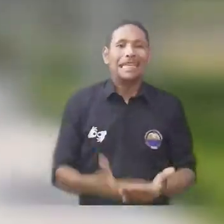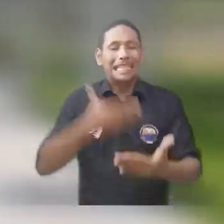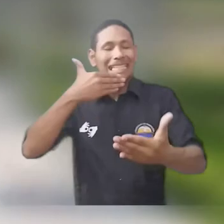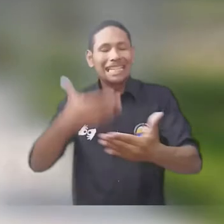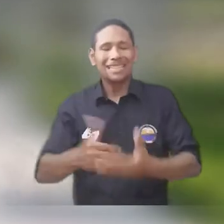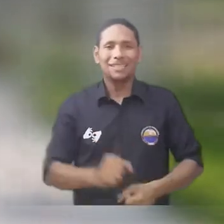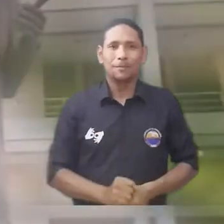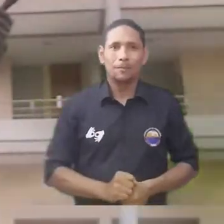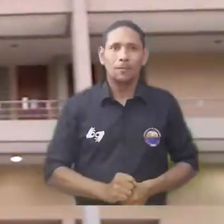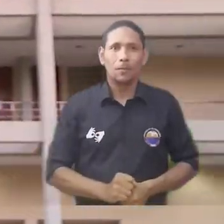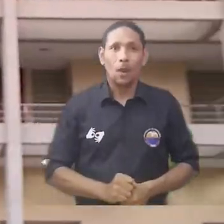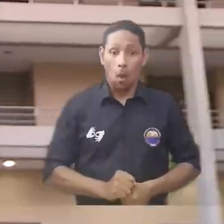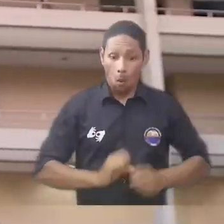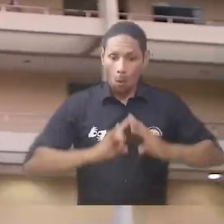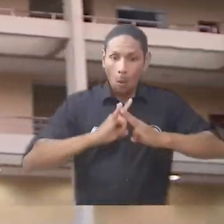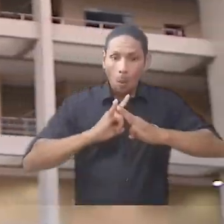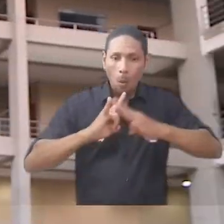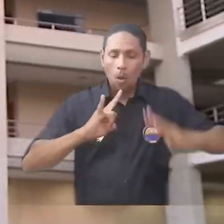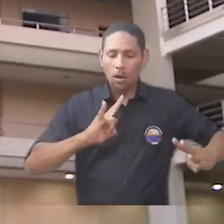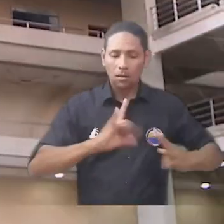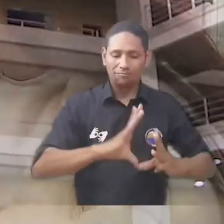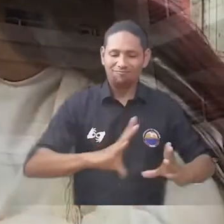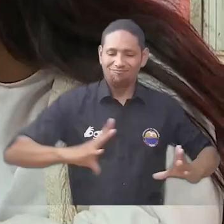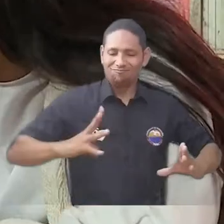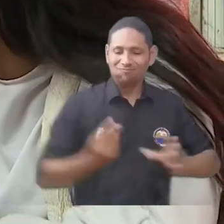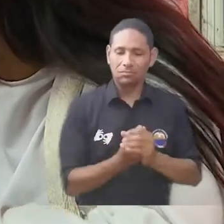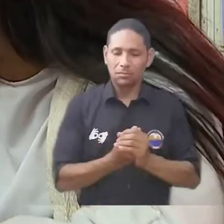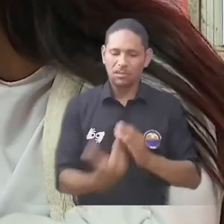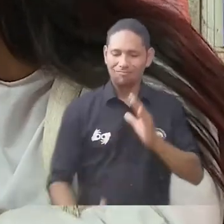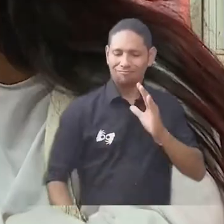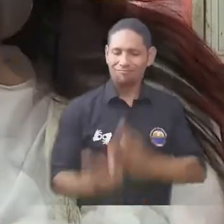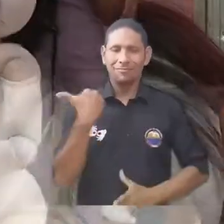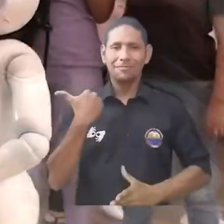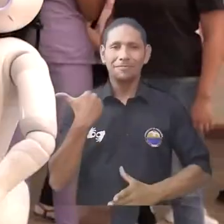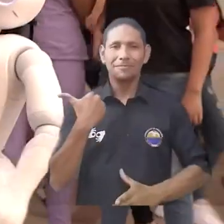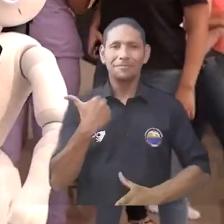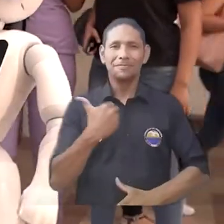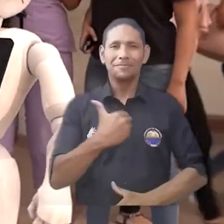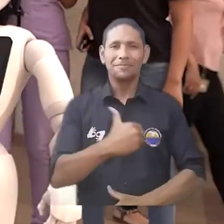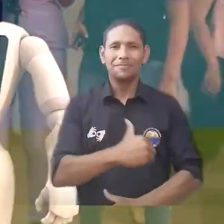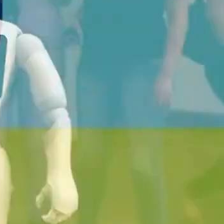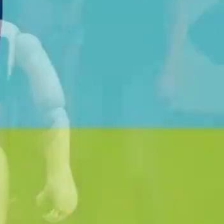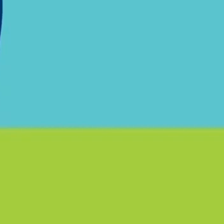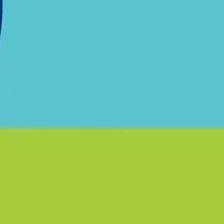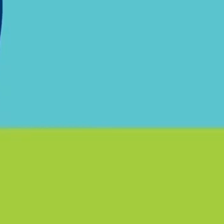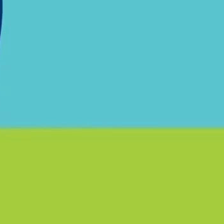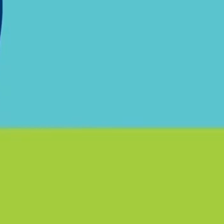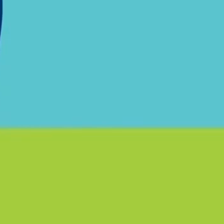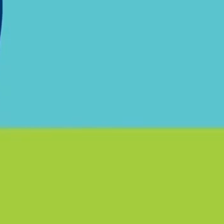Gracias. Gracias. Universidad del Magdalena, más incluyente e innovadora.